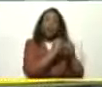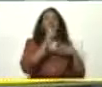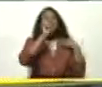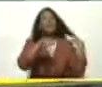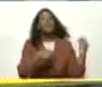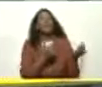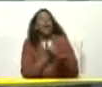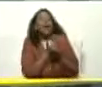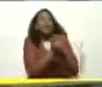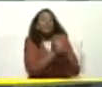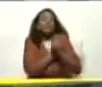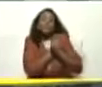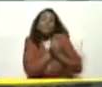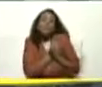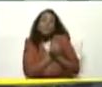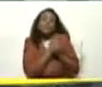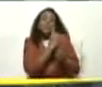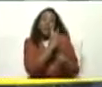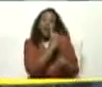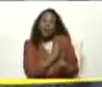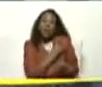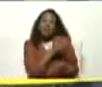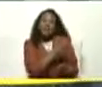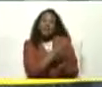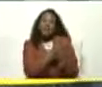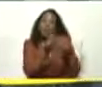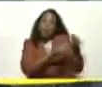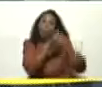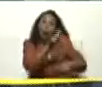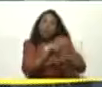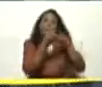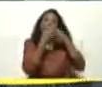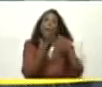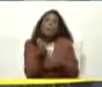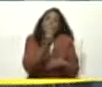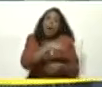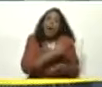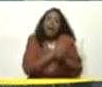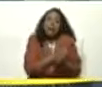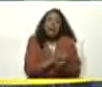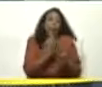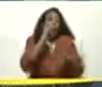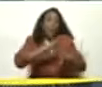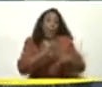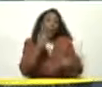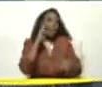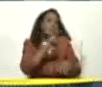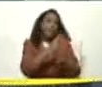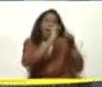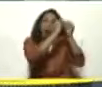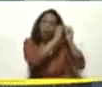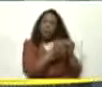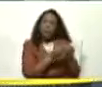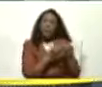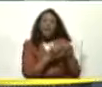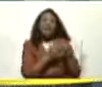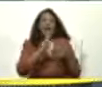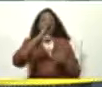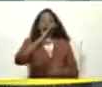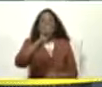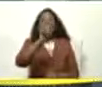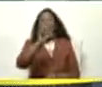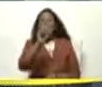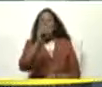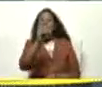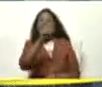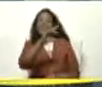Que le tienen A esa institución Entonces lo hacen Con mucho más cariño Esa cuadrilla De mantenimiento Debe